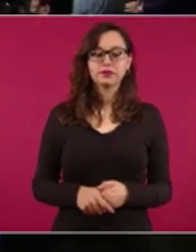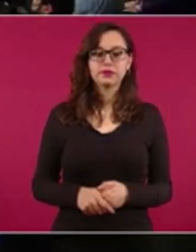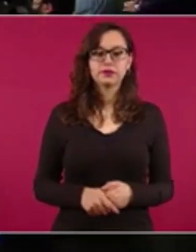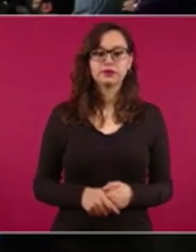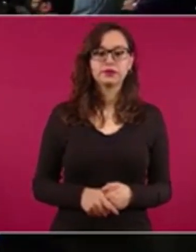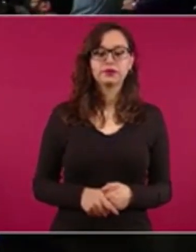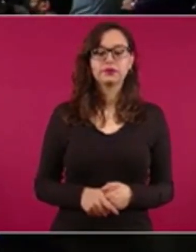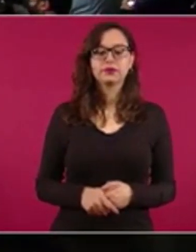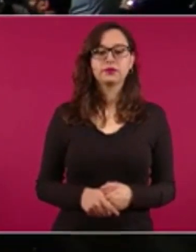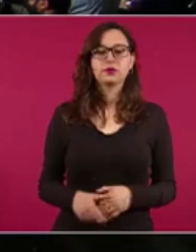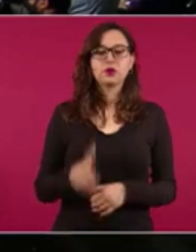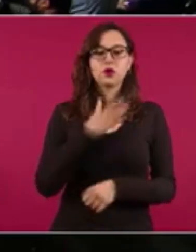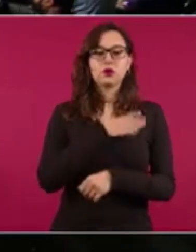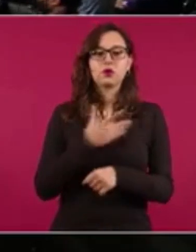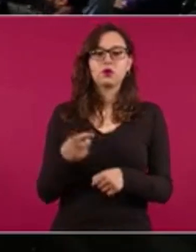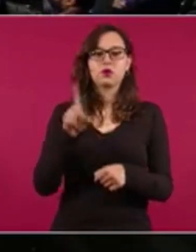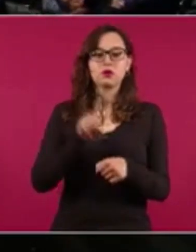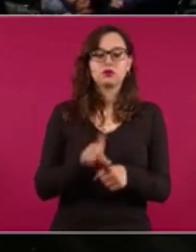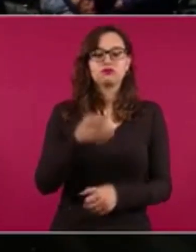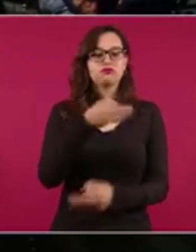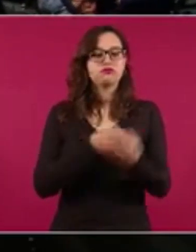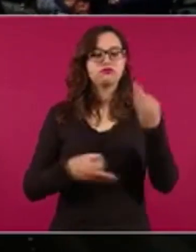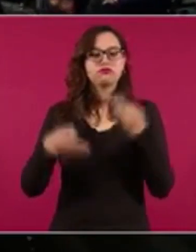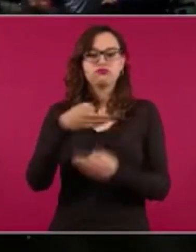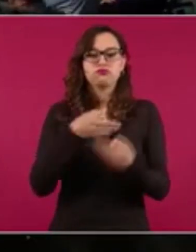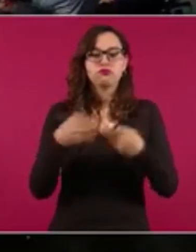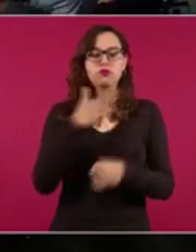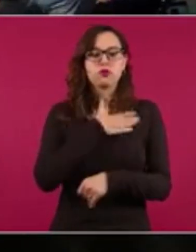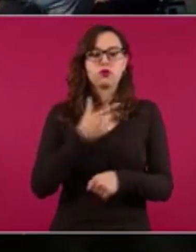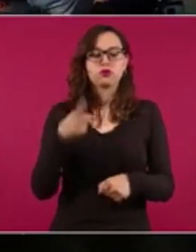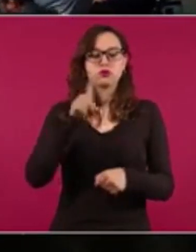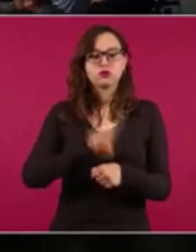Buenos días a todos. Buenos días, señor presidente. Gracias.